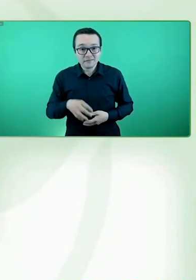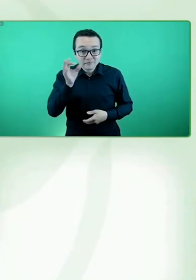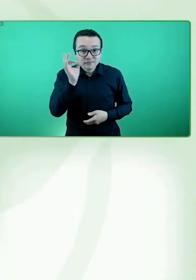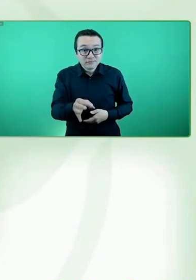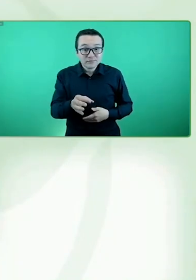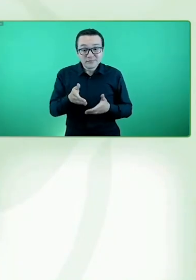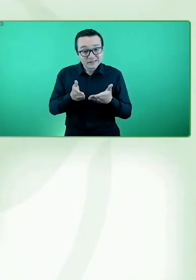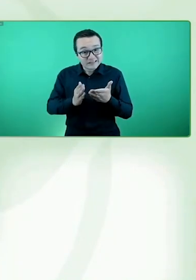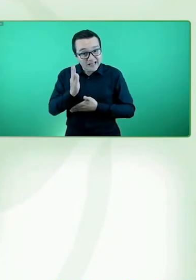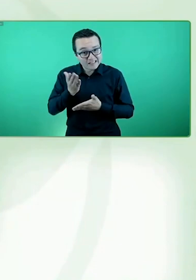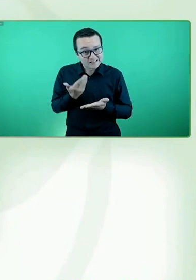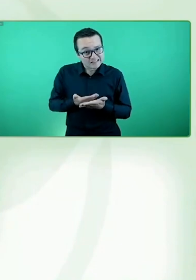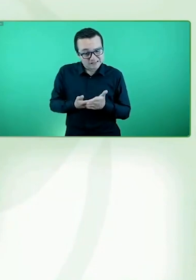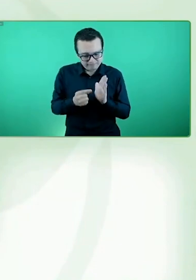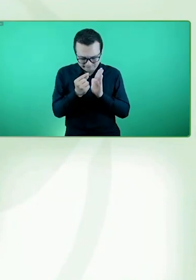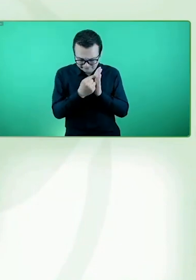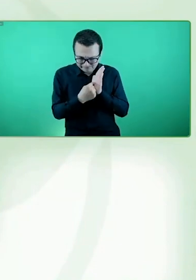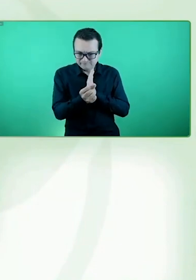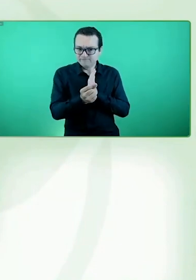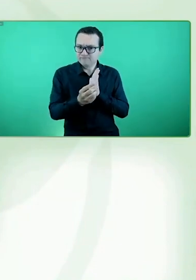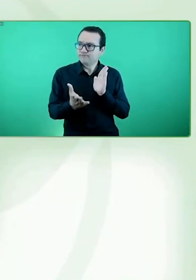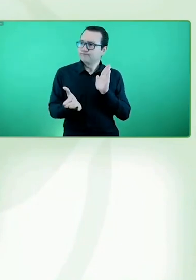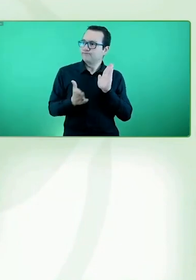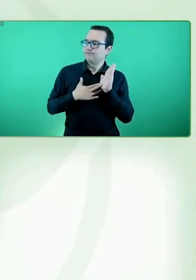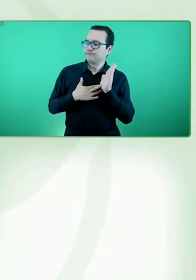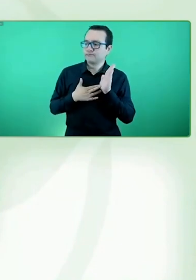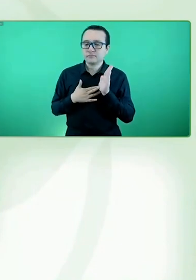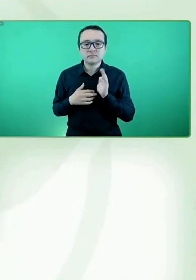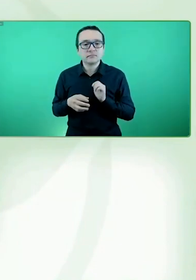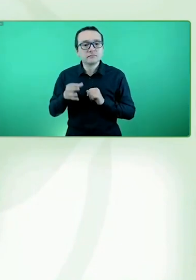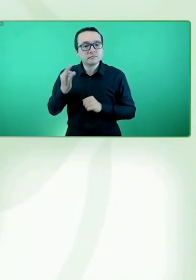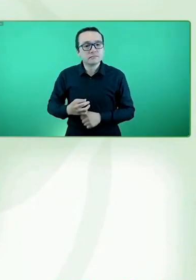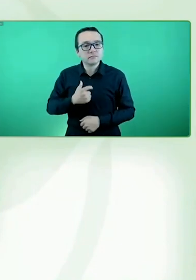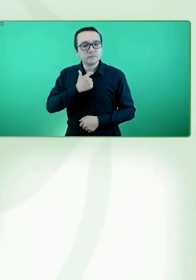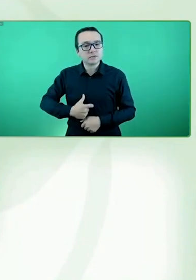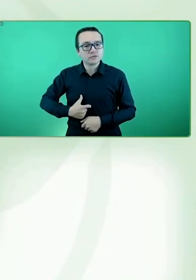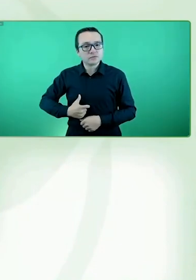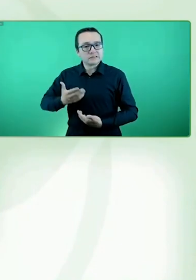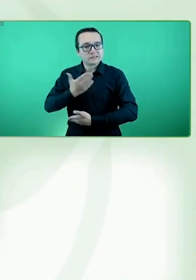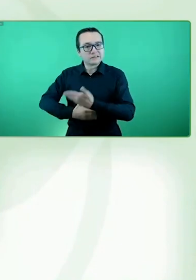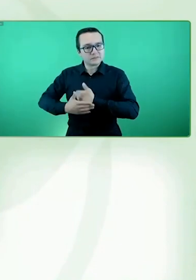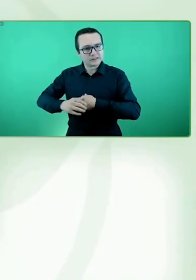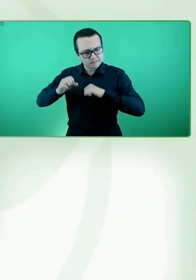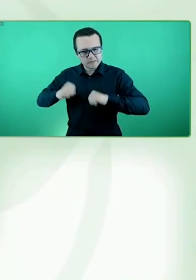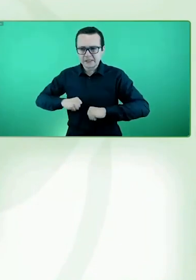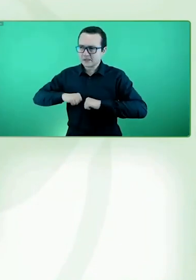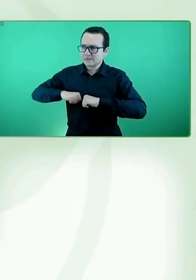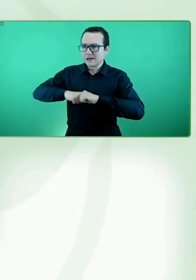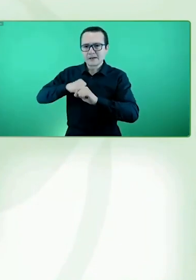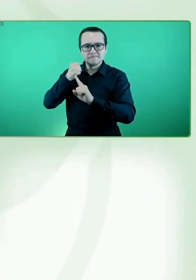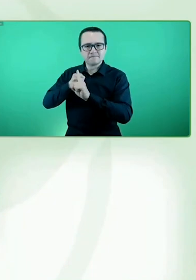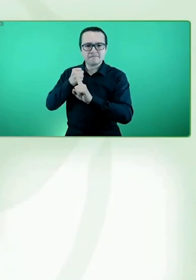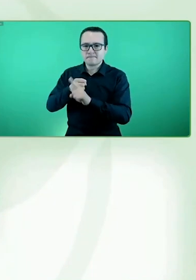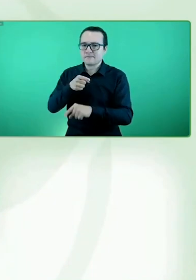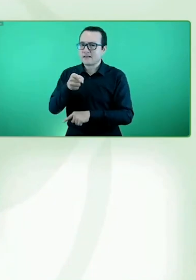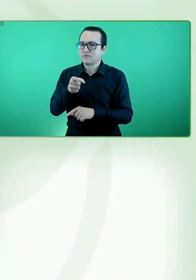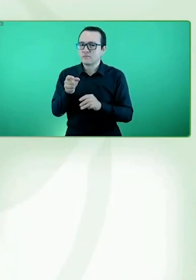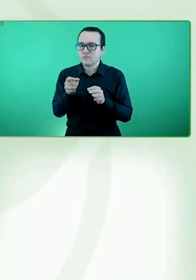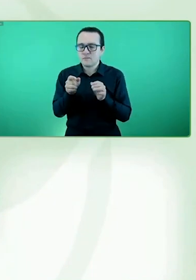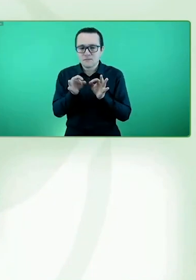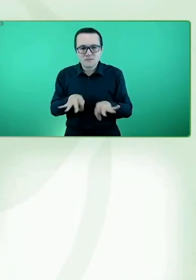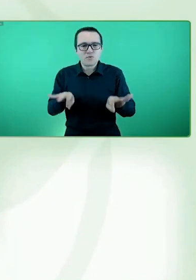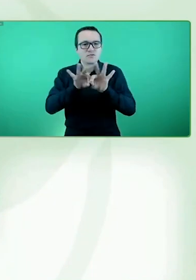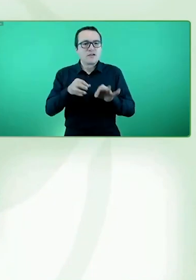discapacidad quienes lo hagan, yo creo que es una tarea importantísima para la cual trabajamos muchas